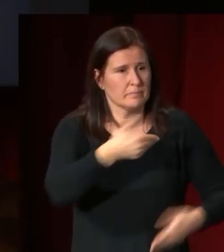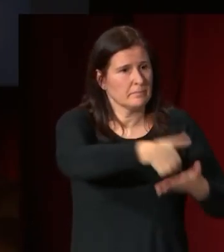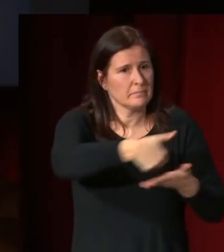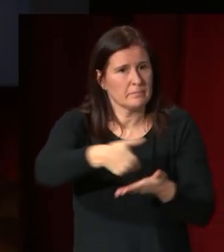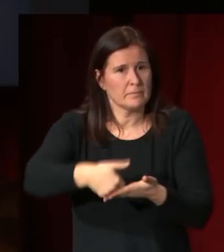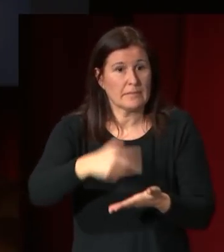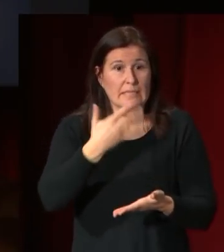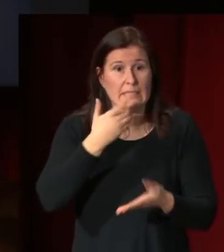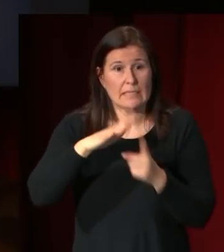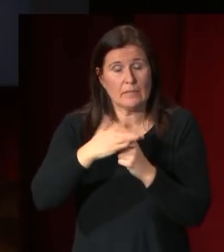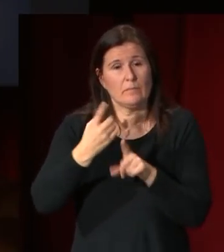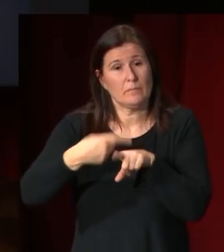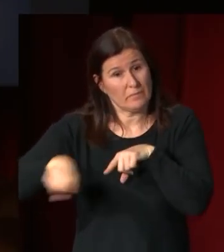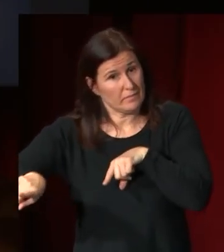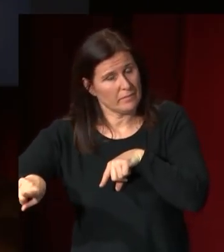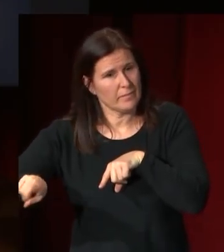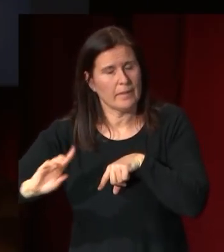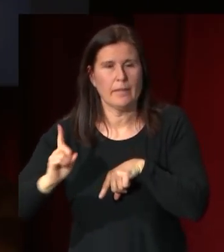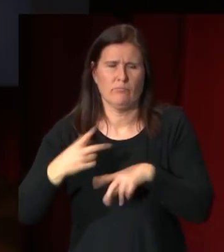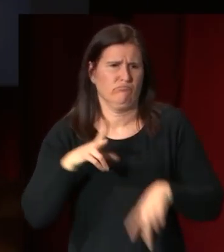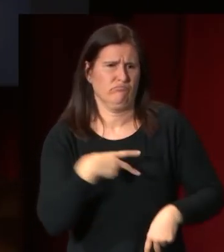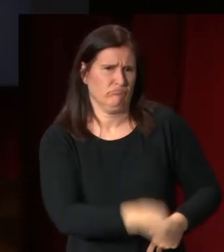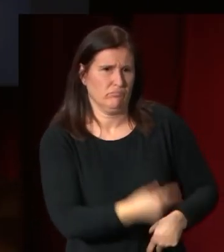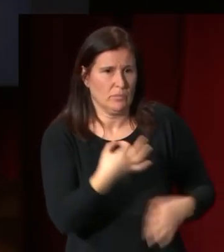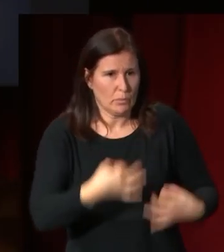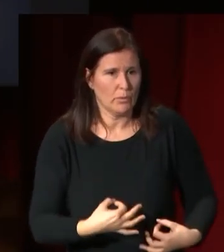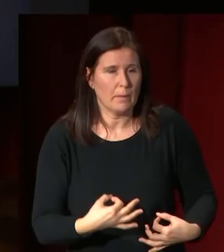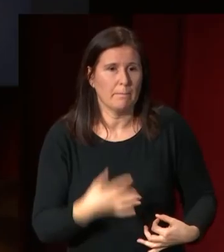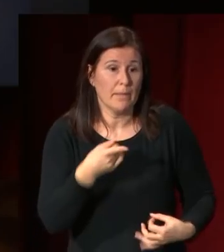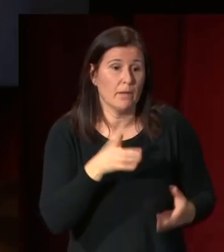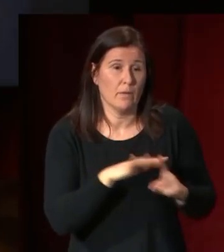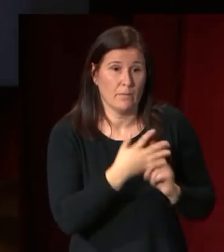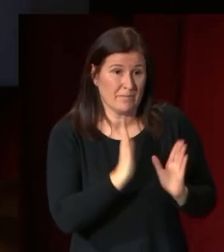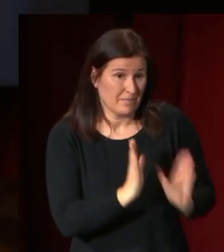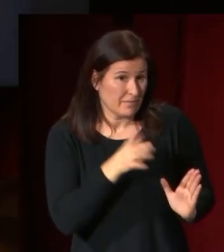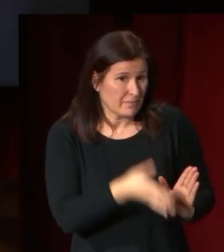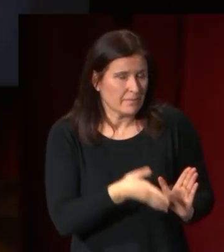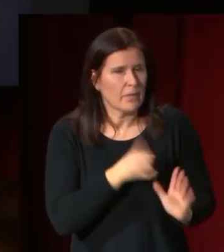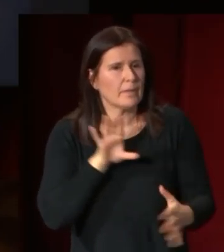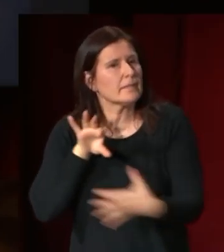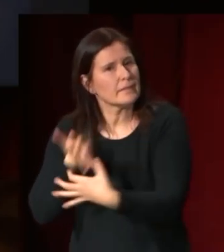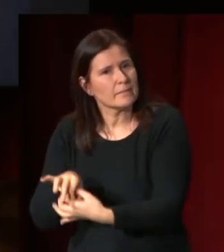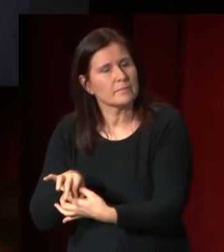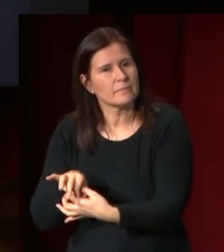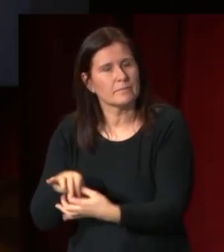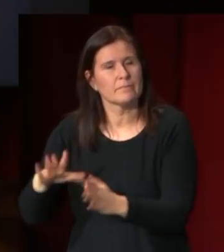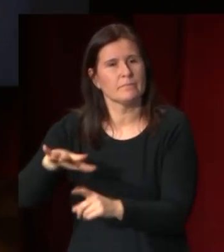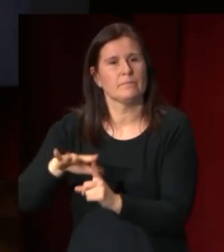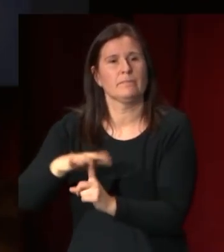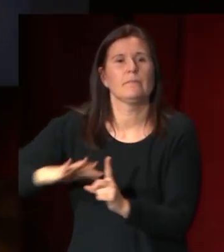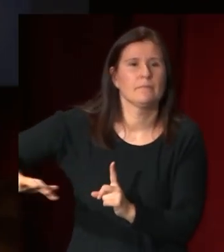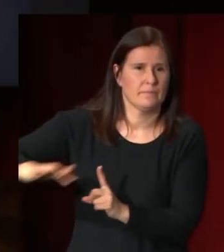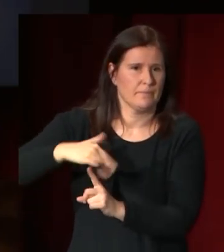probablemente en otros momentos pues hubiera rechazado porque están vinculados al entorno de Napoleón